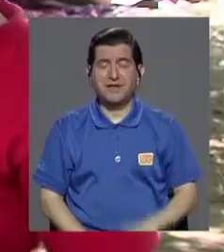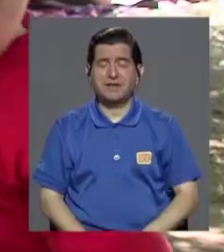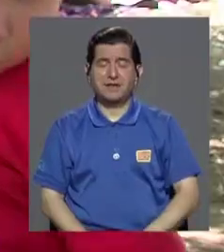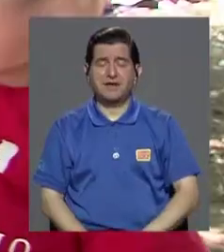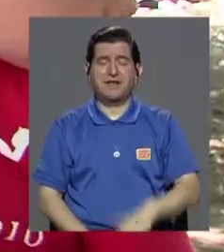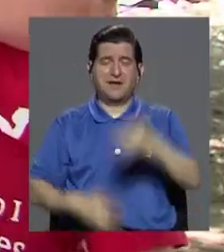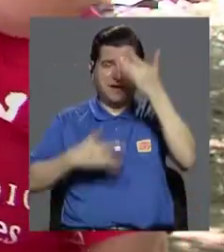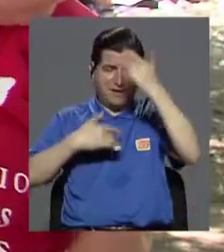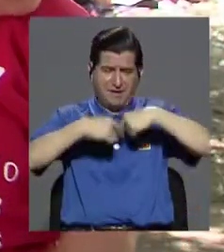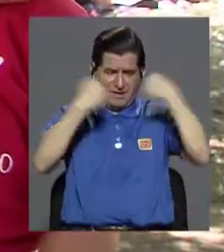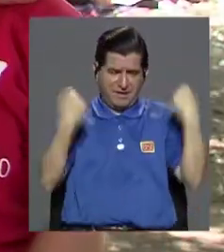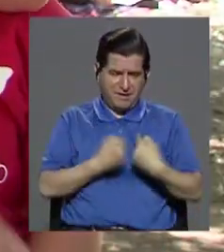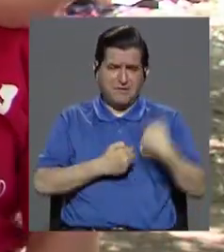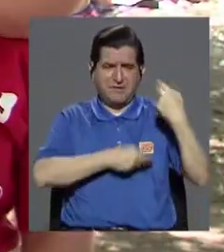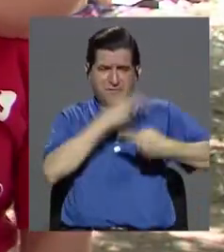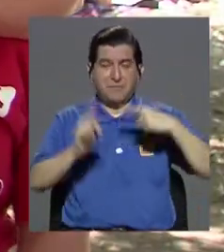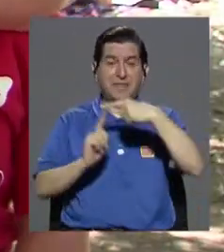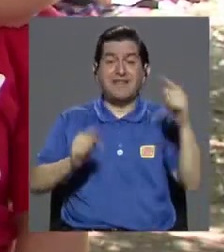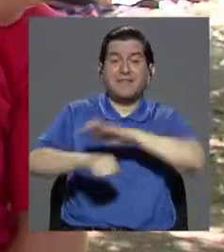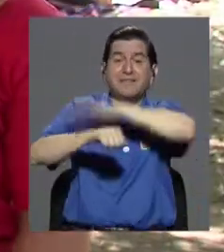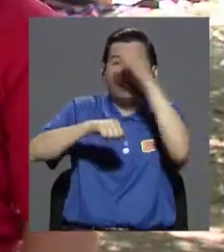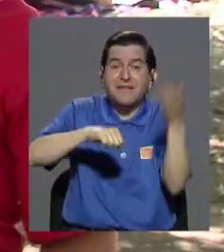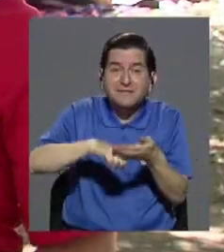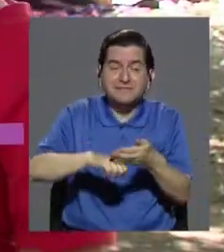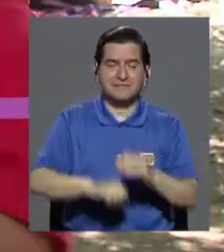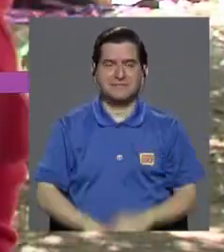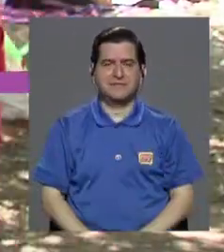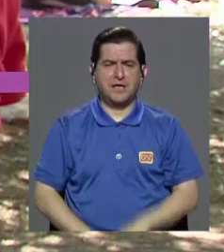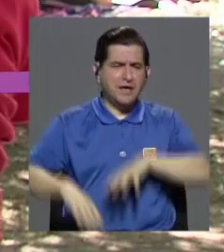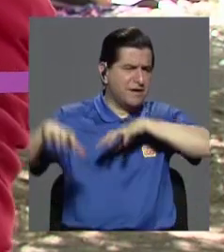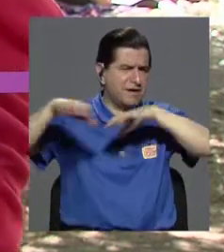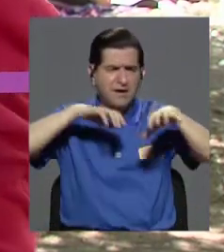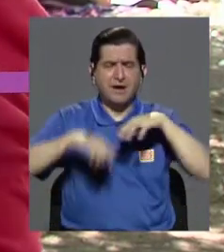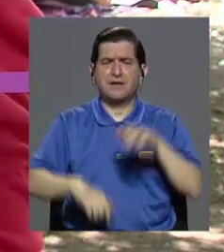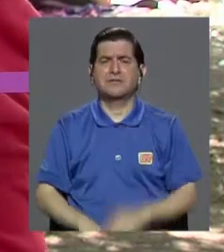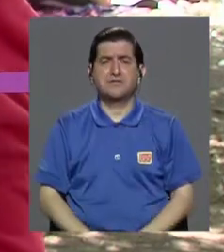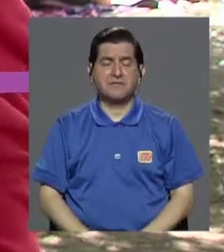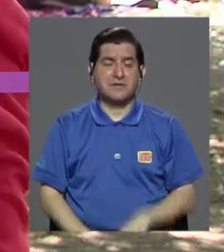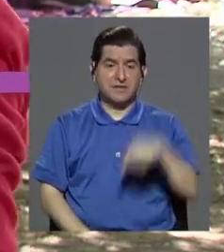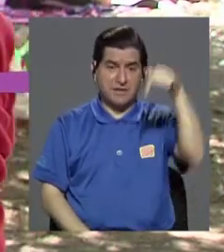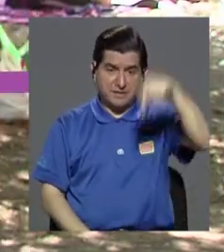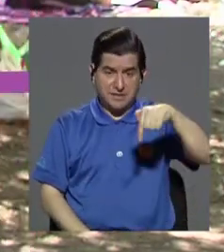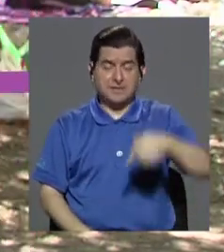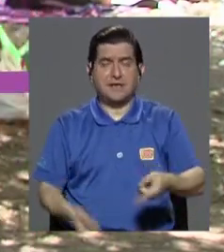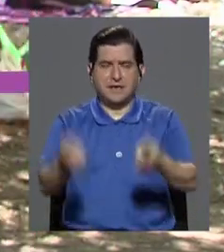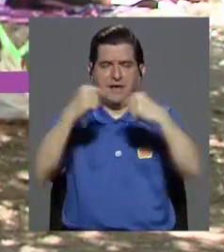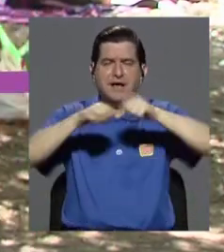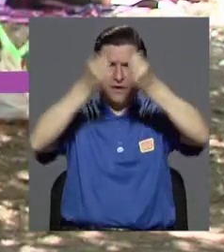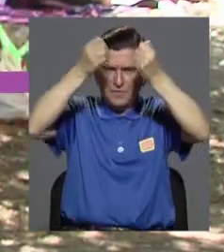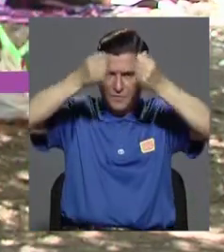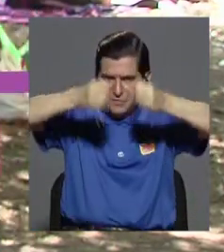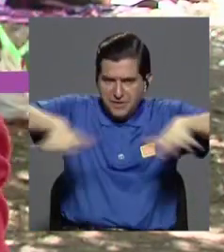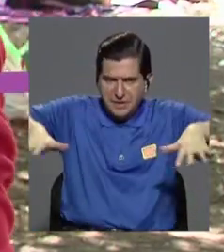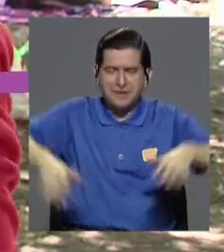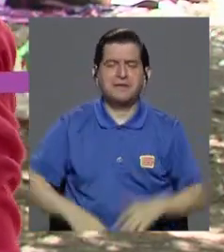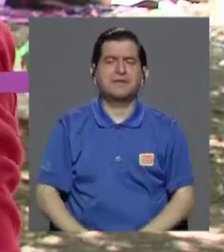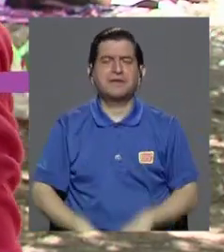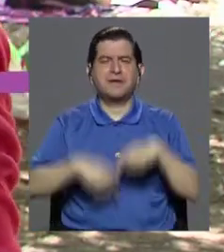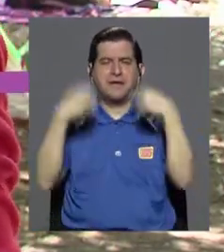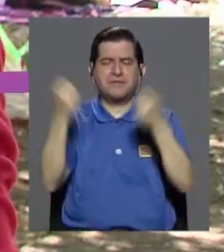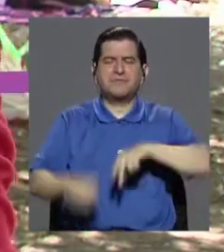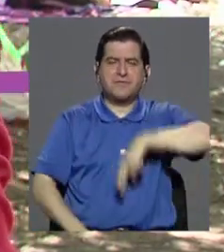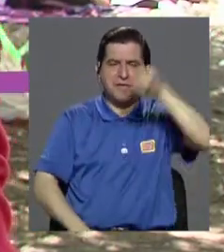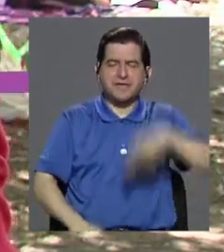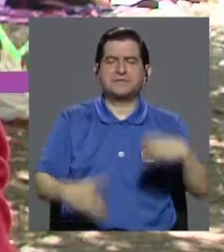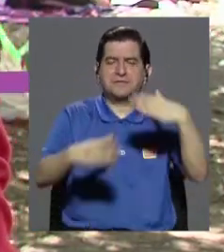actividades como la de venir a la sabana, como la fiesta de navidad que se hace, el día de mañana él va a saber que él no